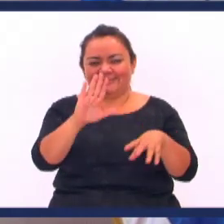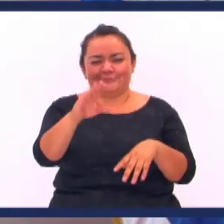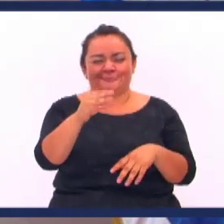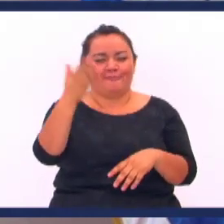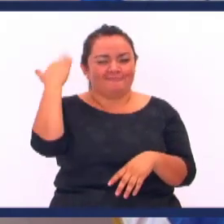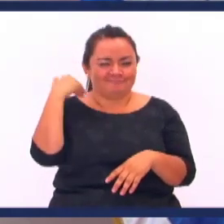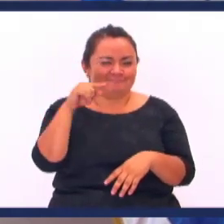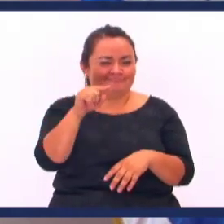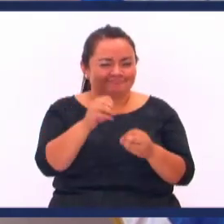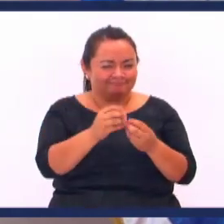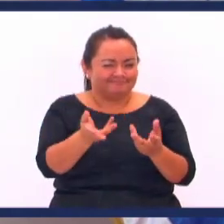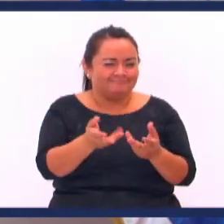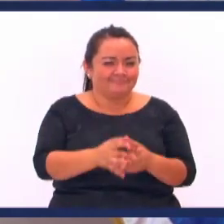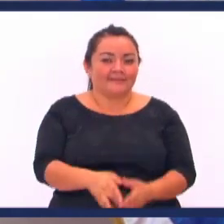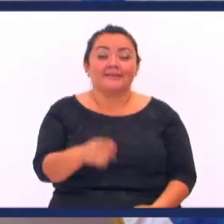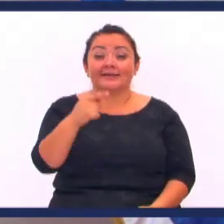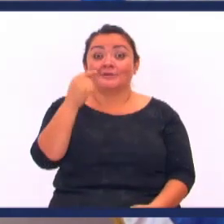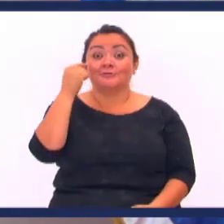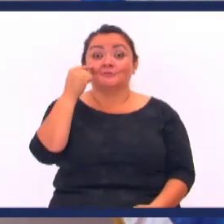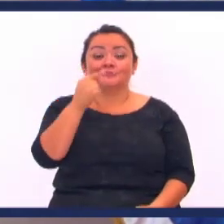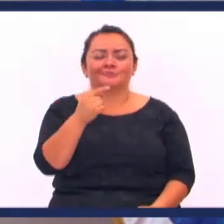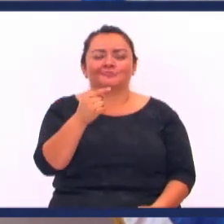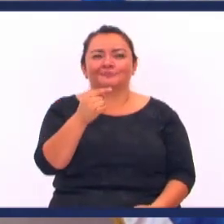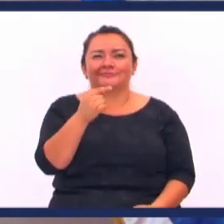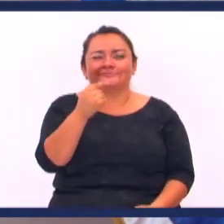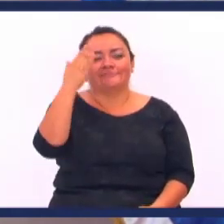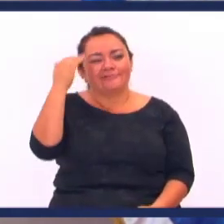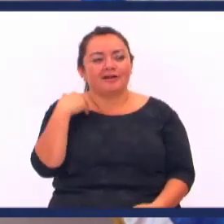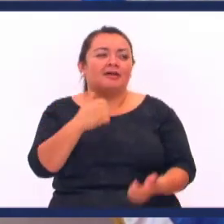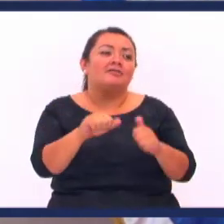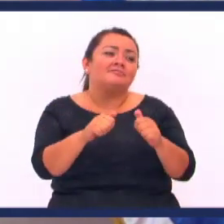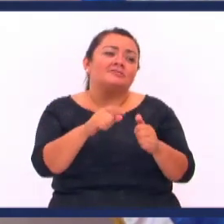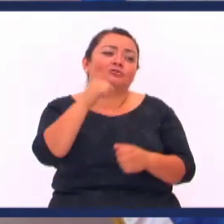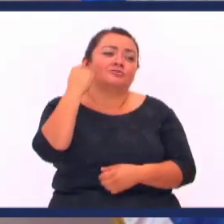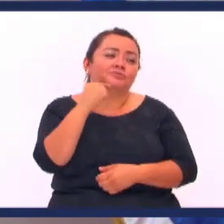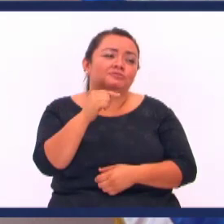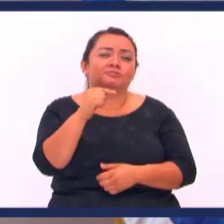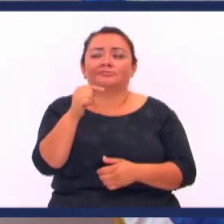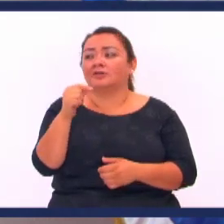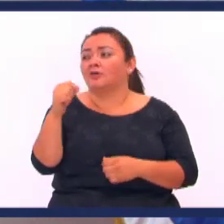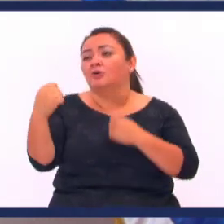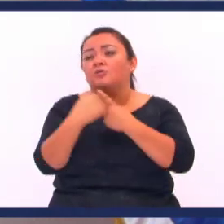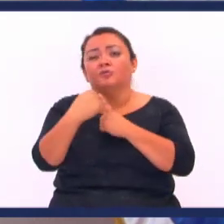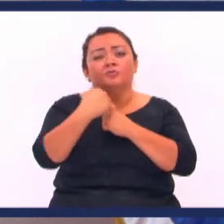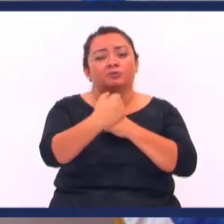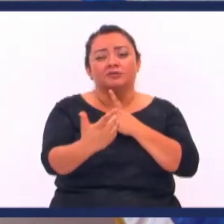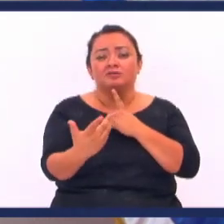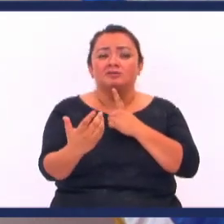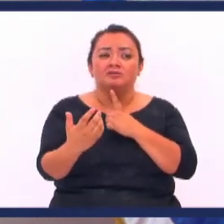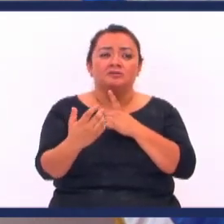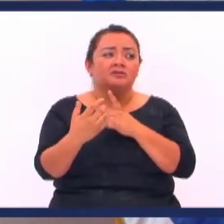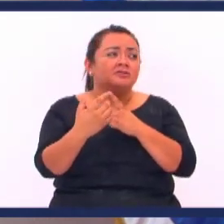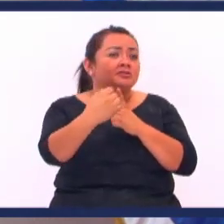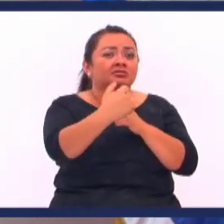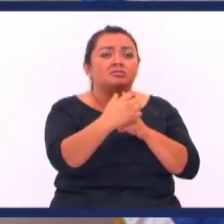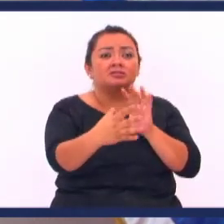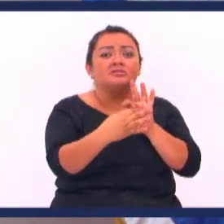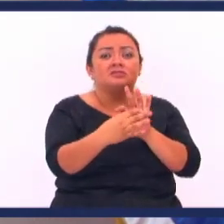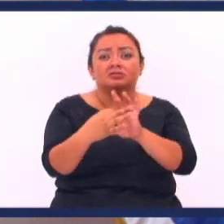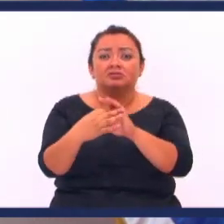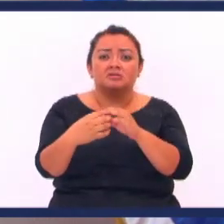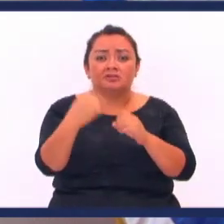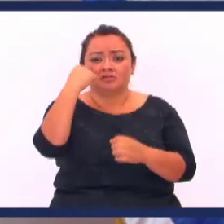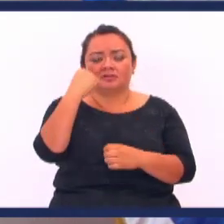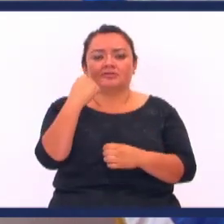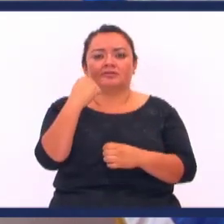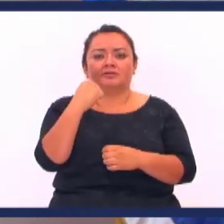La mujer estuvo Dependiendo de un hombre Dependiendo de su salario Dependiendo de sus malos tratos Dependiendo de las palabras Altisonantes Dependiendo muchas veces